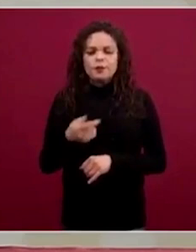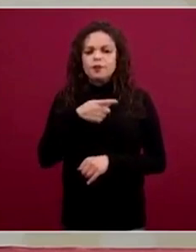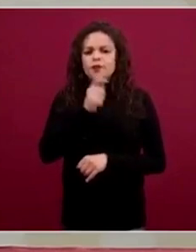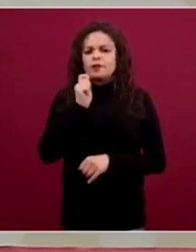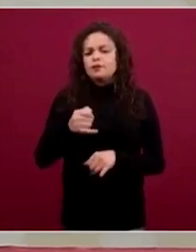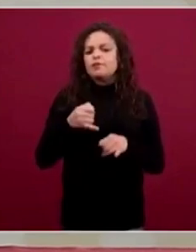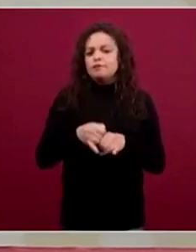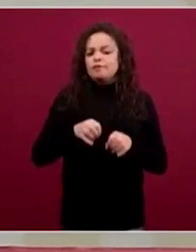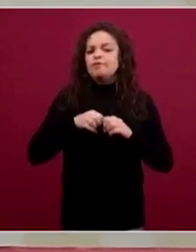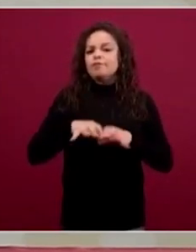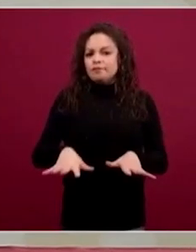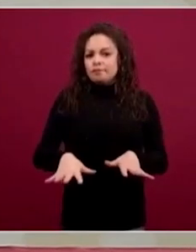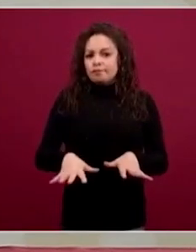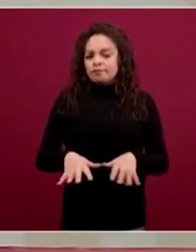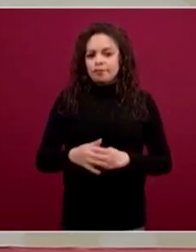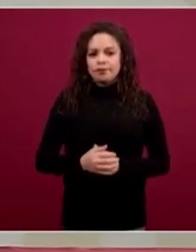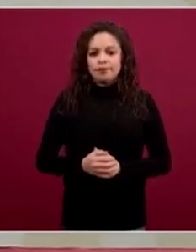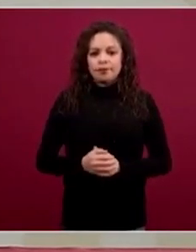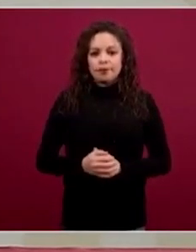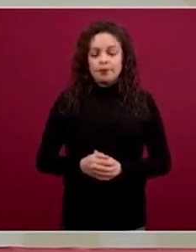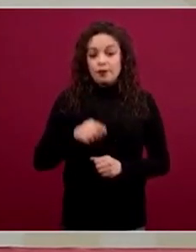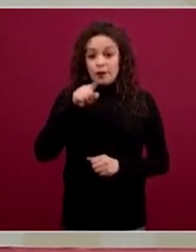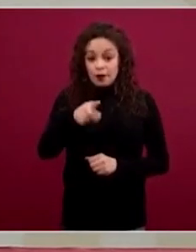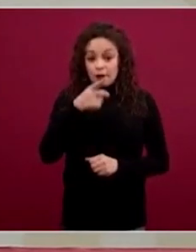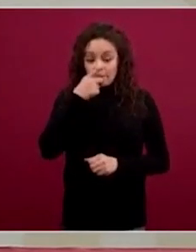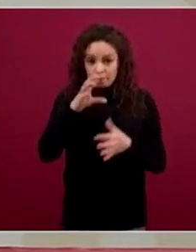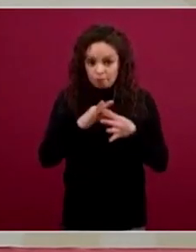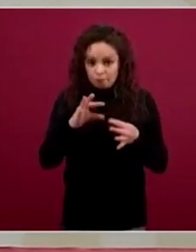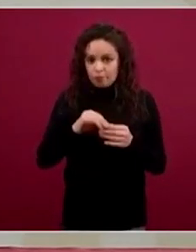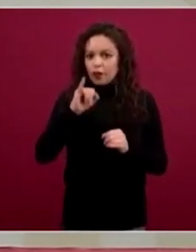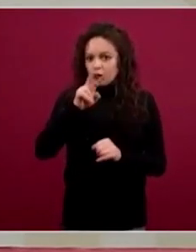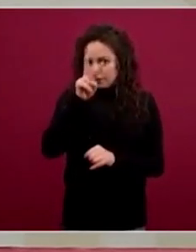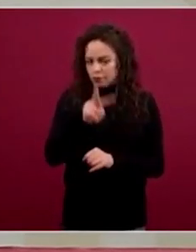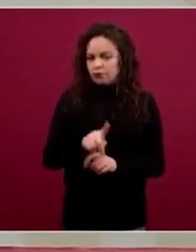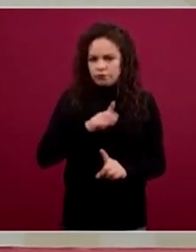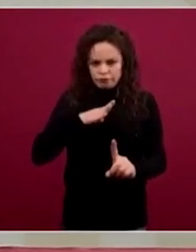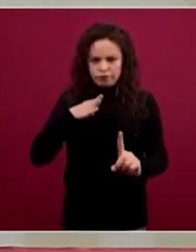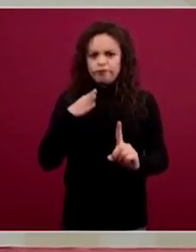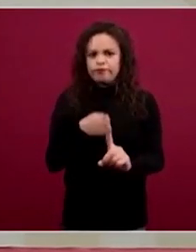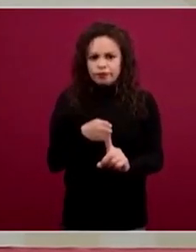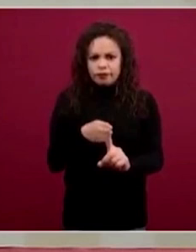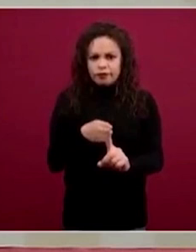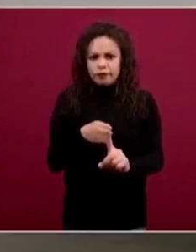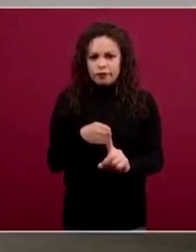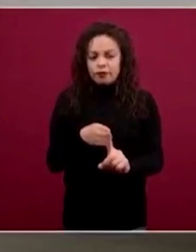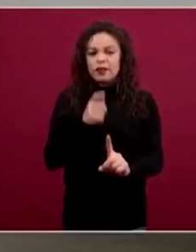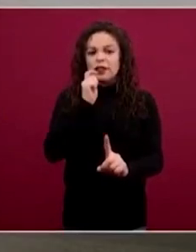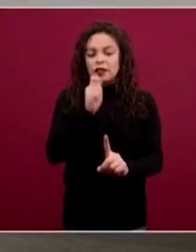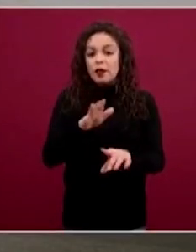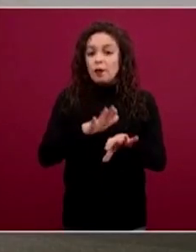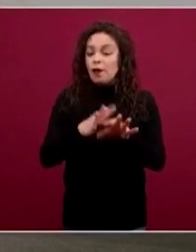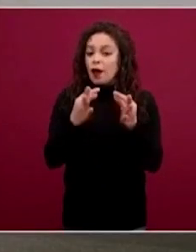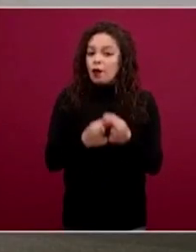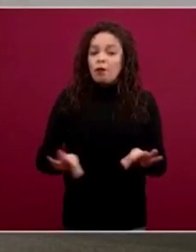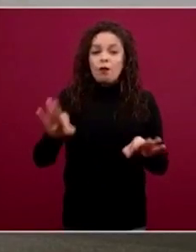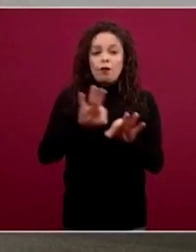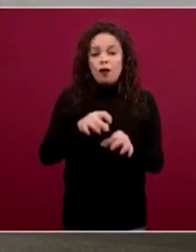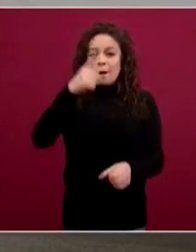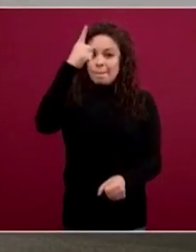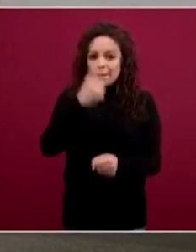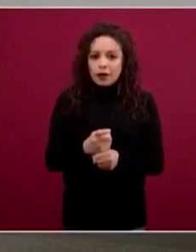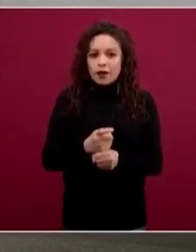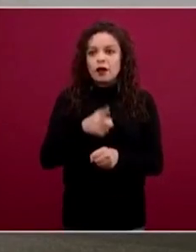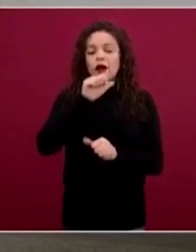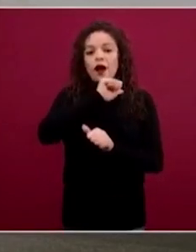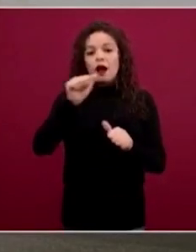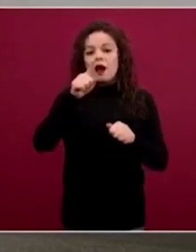precisamente, como correctamente señala usted, el énfasis ahora está en la ocupación hospitalaria, de las distintas